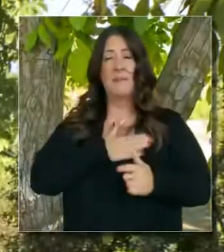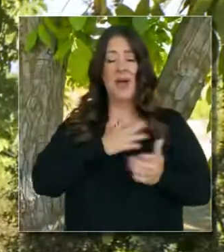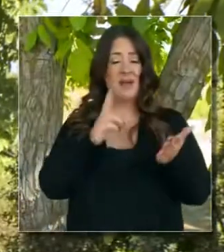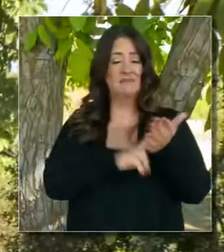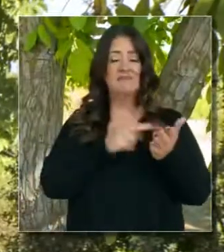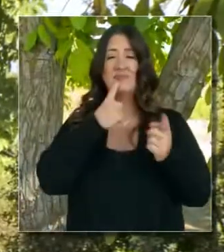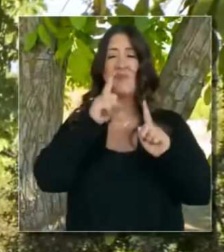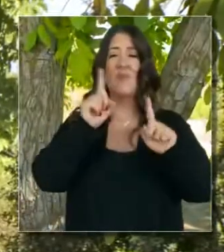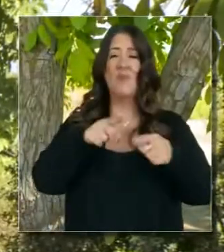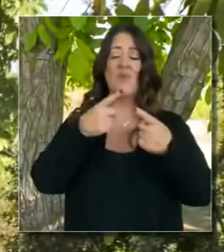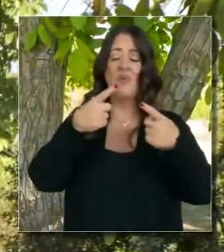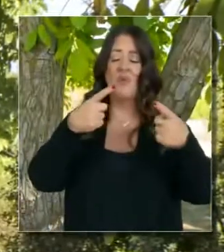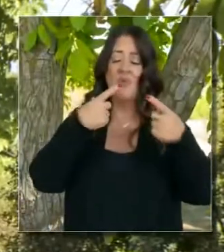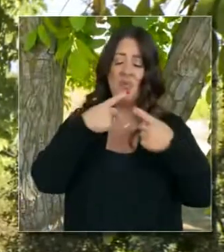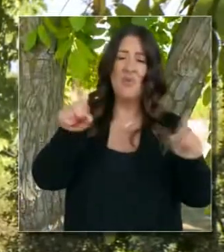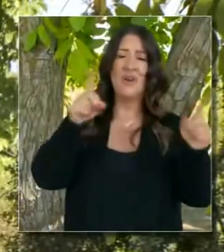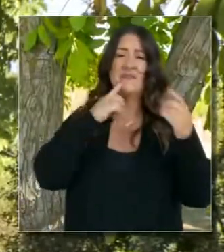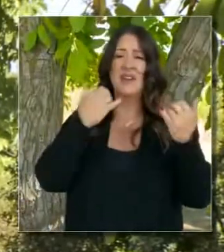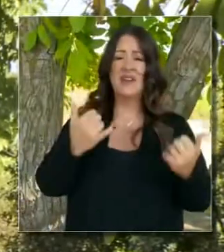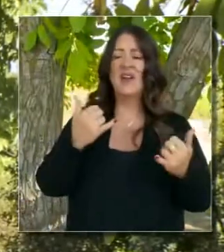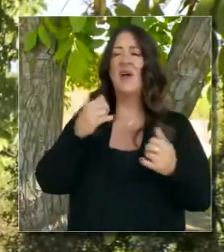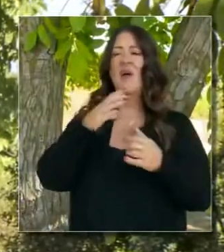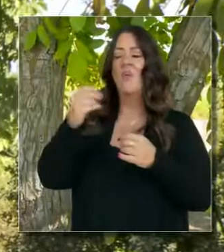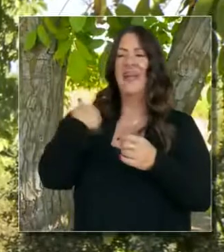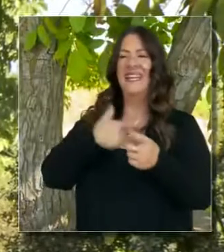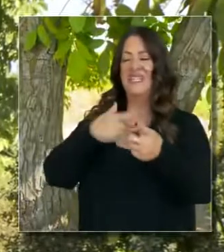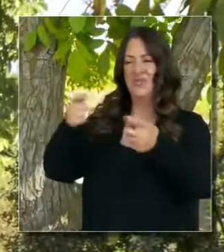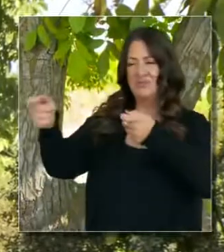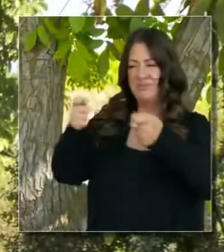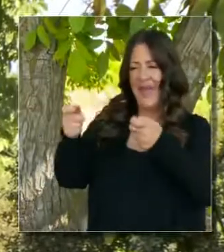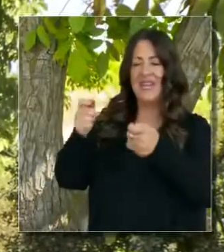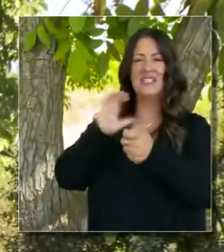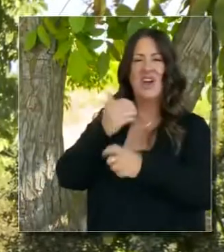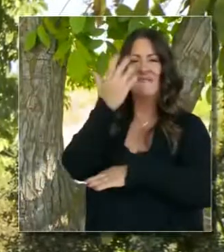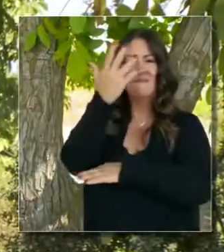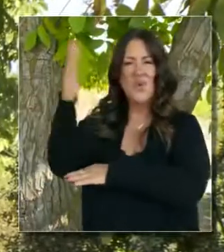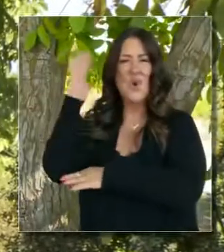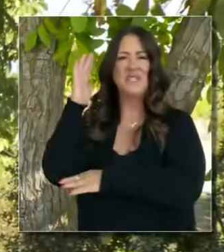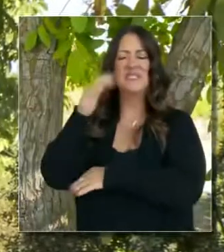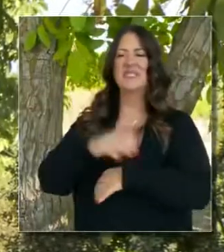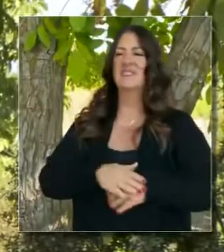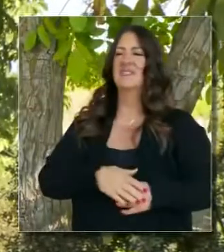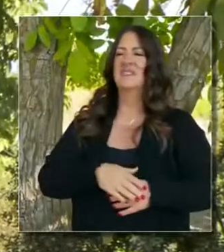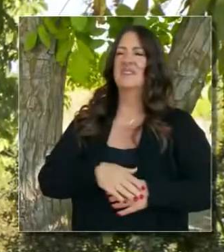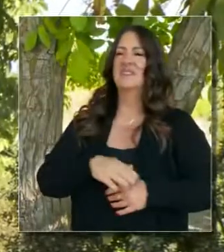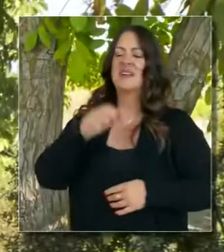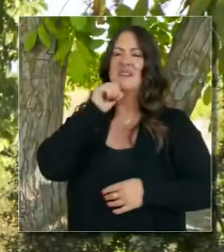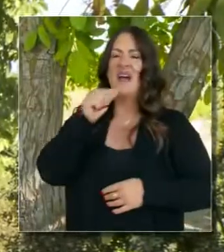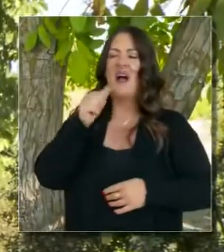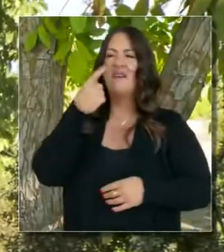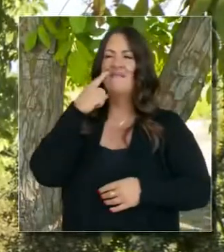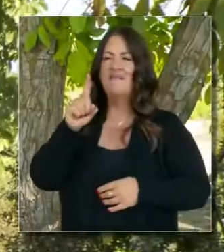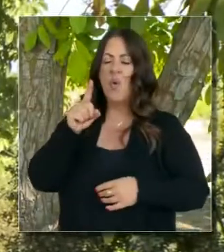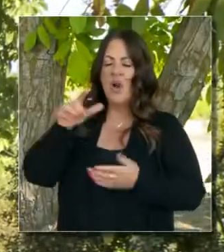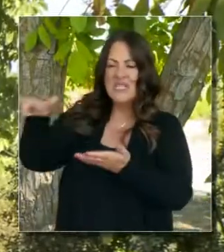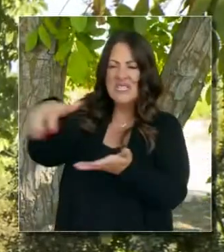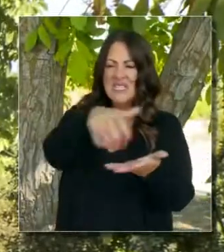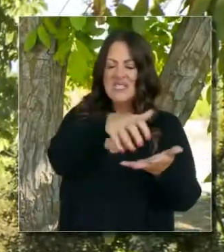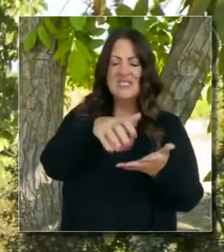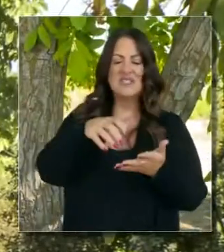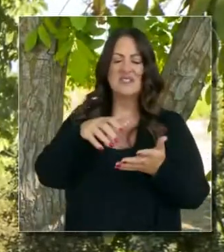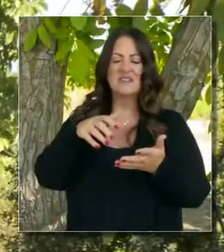que tenga su valor en ello. Porque esta administración activa, por fuerza, no solo